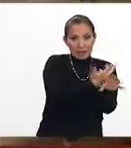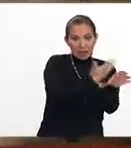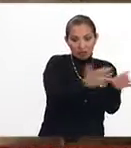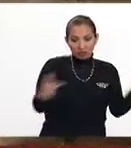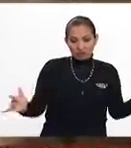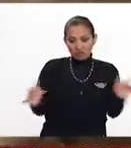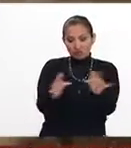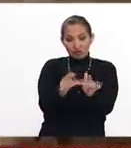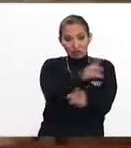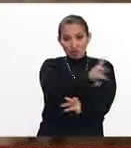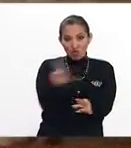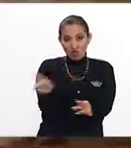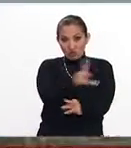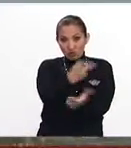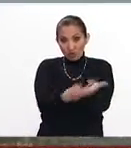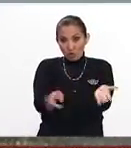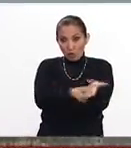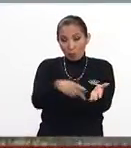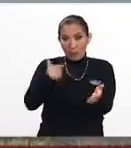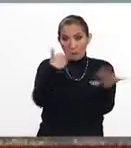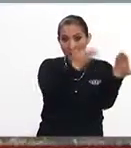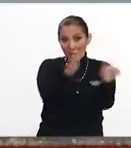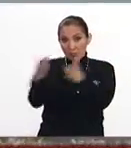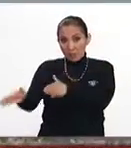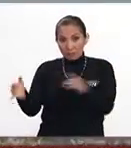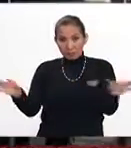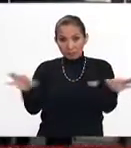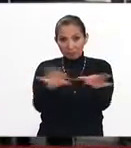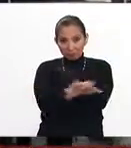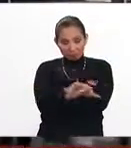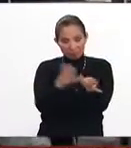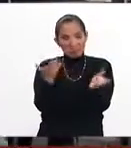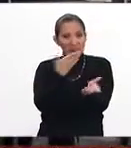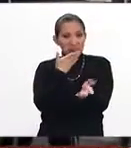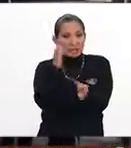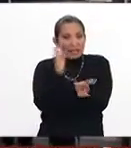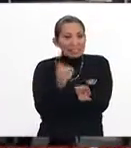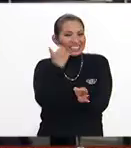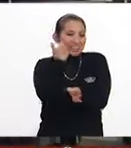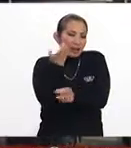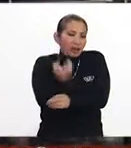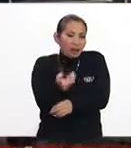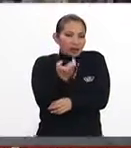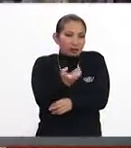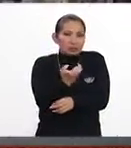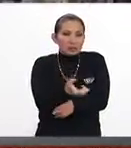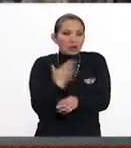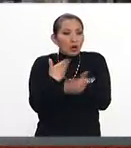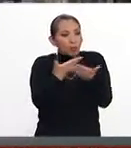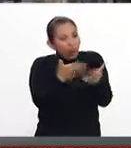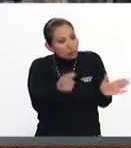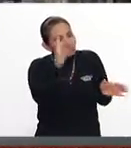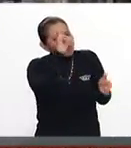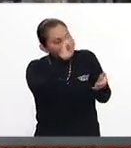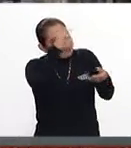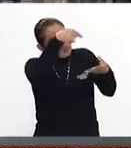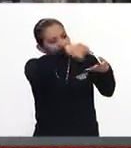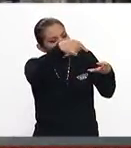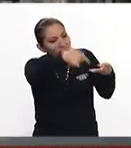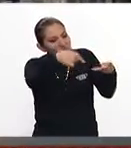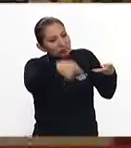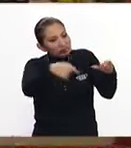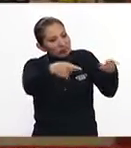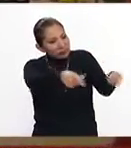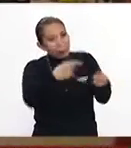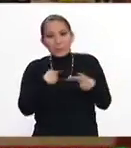aquí y allá, es la manera más efectiva. Y lo que se busca es precisamente esto, ¿no? Dar esta serie de consejos